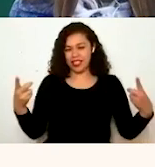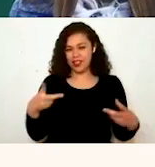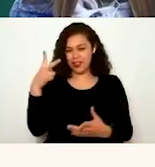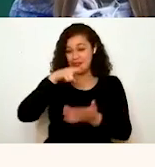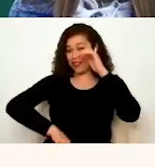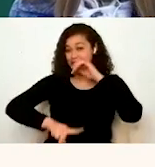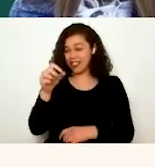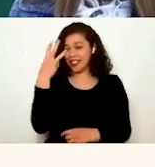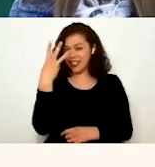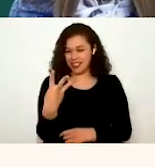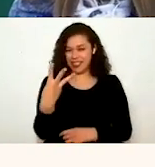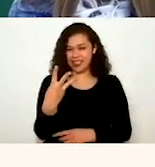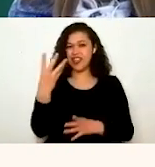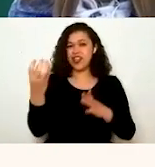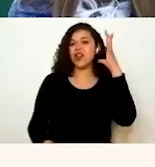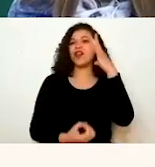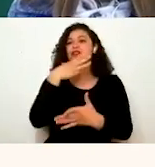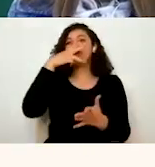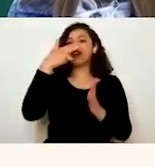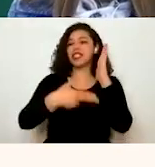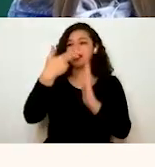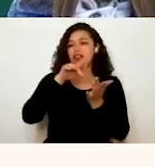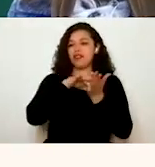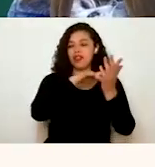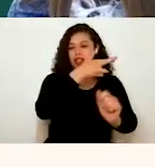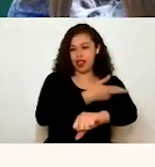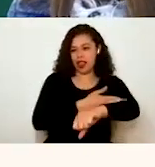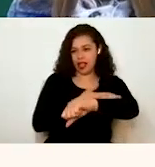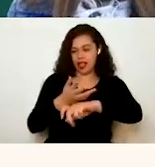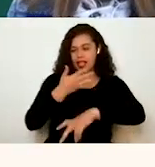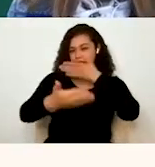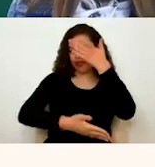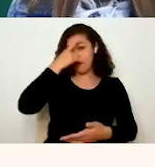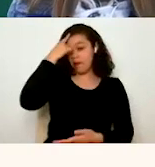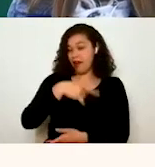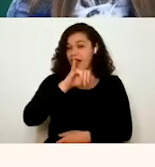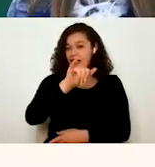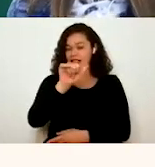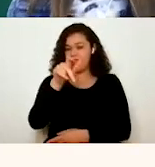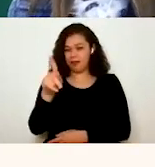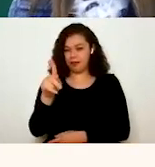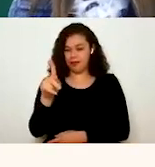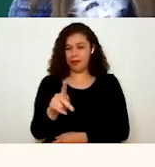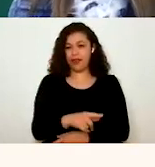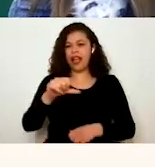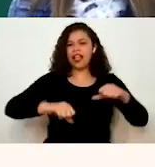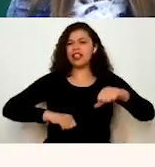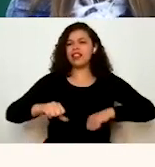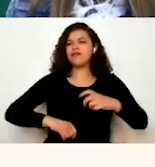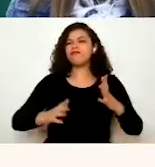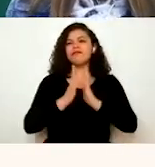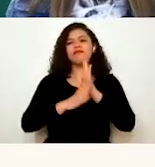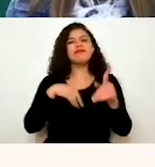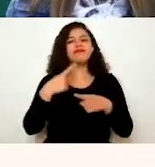lleva por título, nuevas herramientas de apoyo en trámites y servicios para la IAP. En esta actividad, vamos a contar con la participación